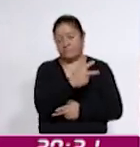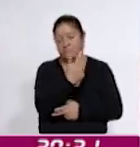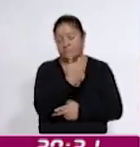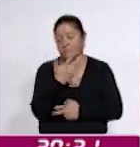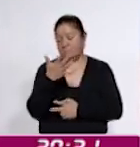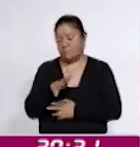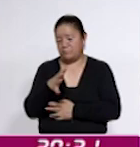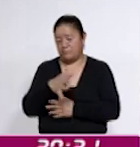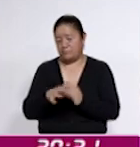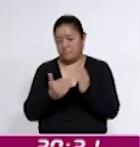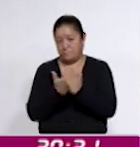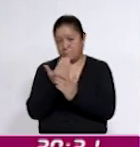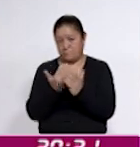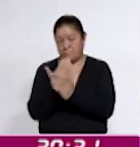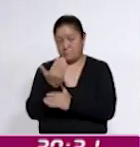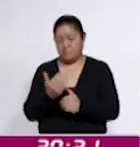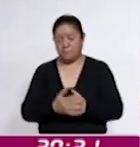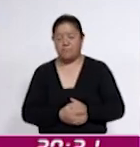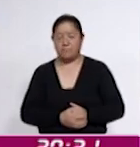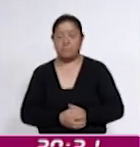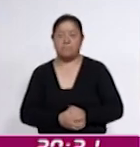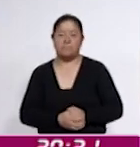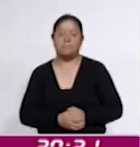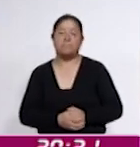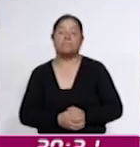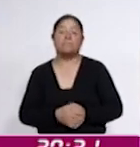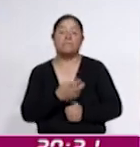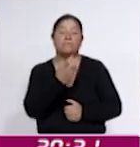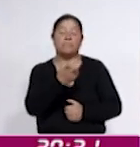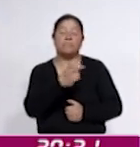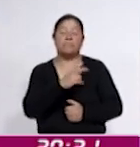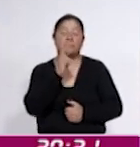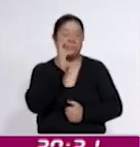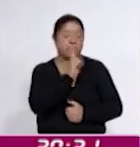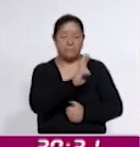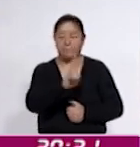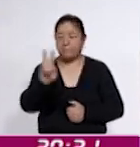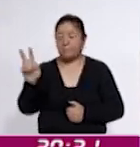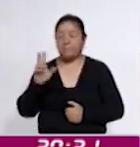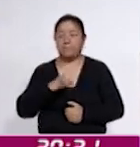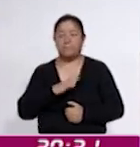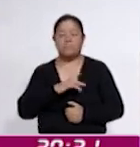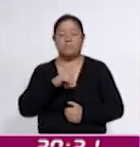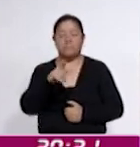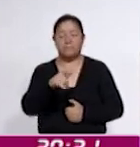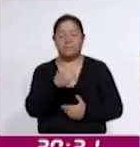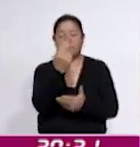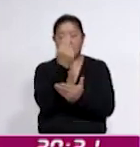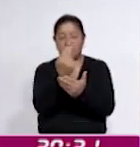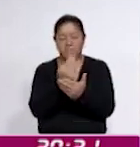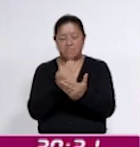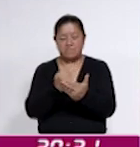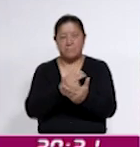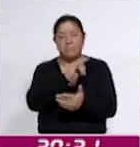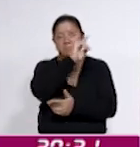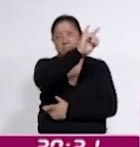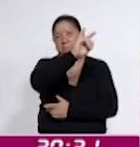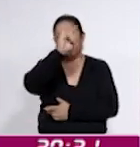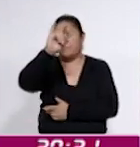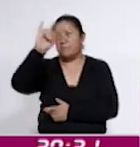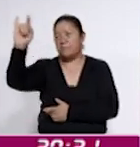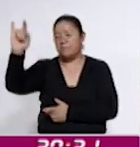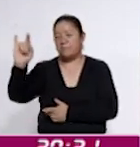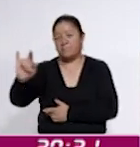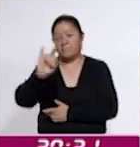mañana. Esta exposición va a mostrar sobre todo piezas pictóricas y tridimensionales de